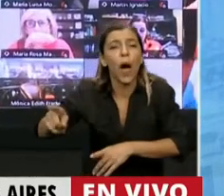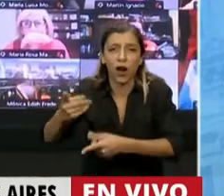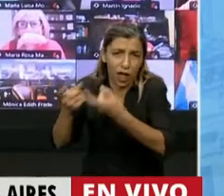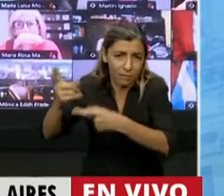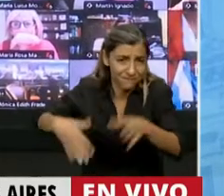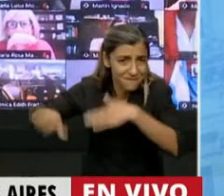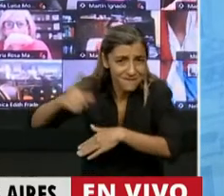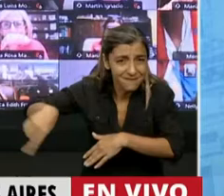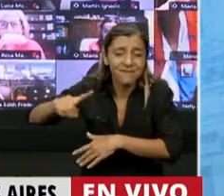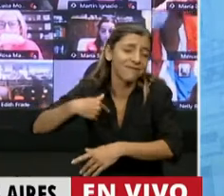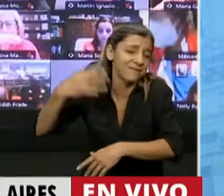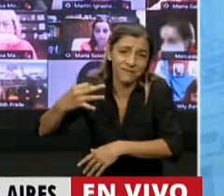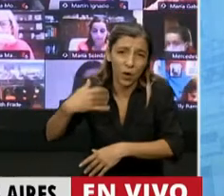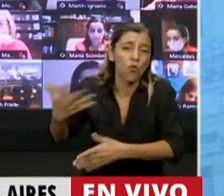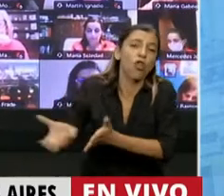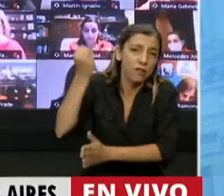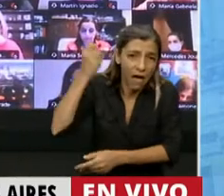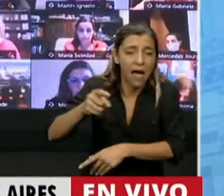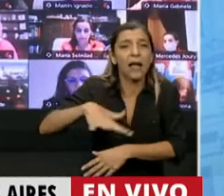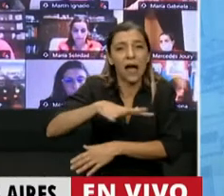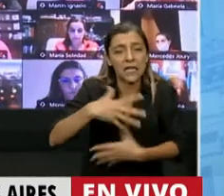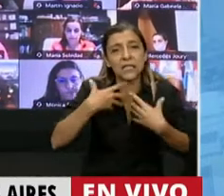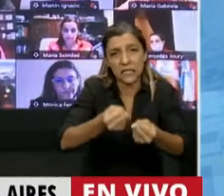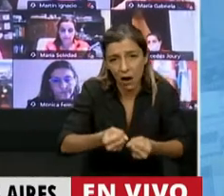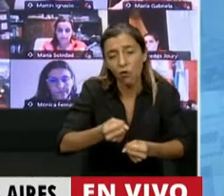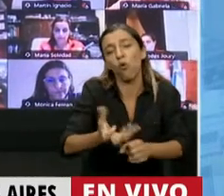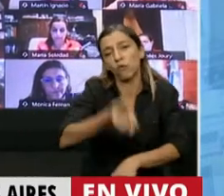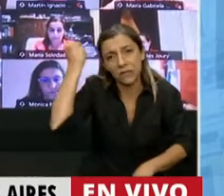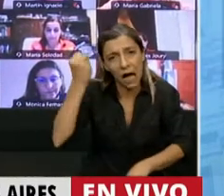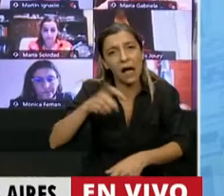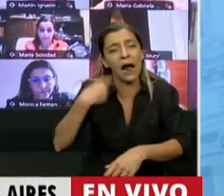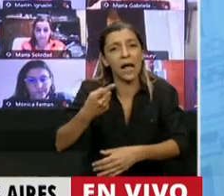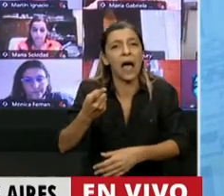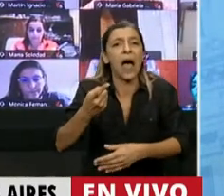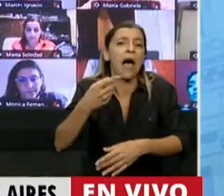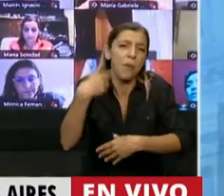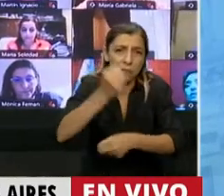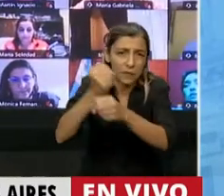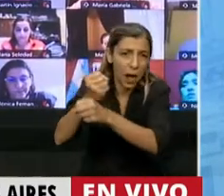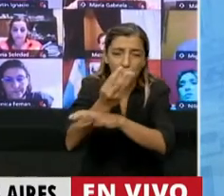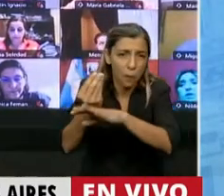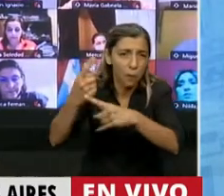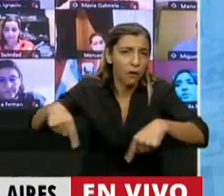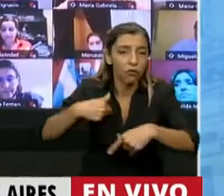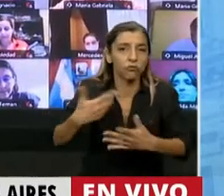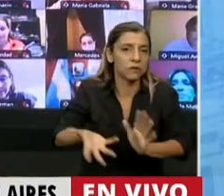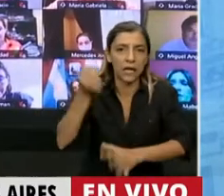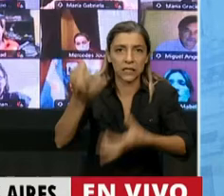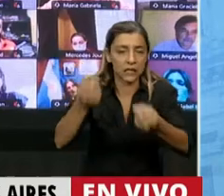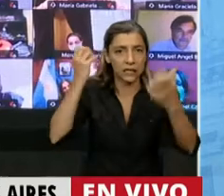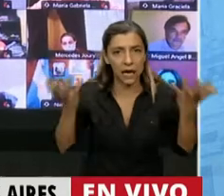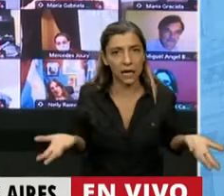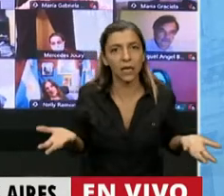necesidades, a salud, a despidos, un ajuste que ya se está viviendo en los sectores más marginados de la ciudad. Por eso digo,